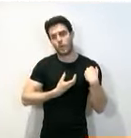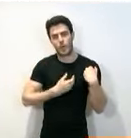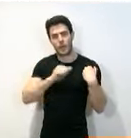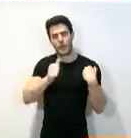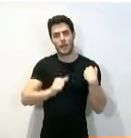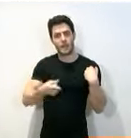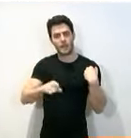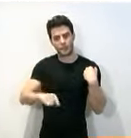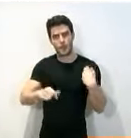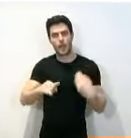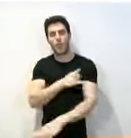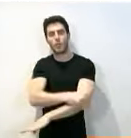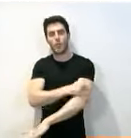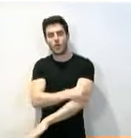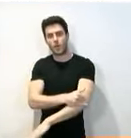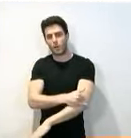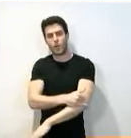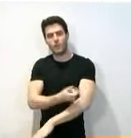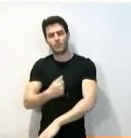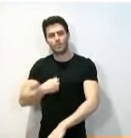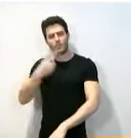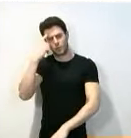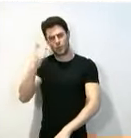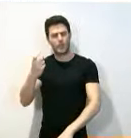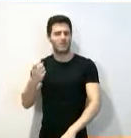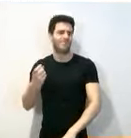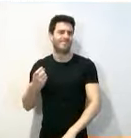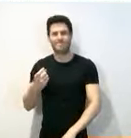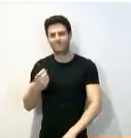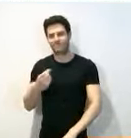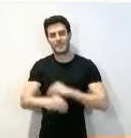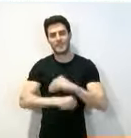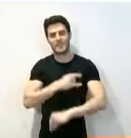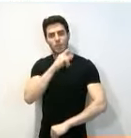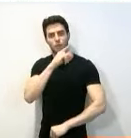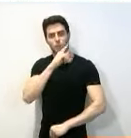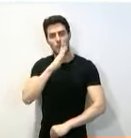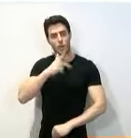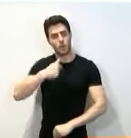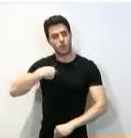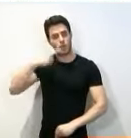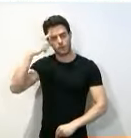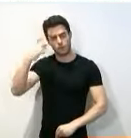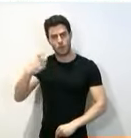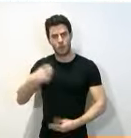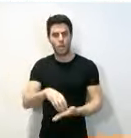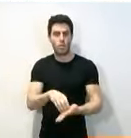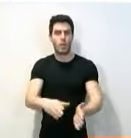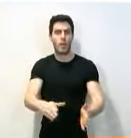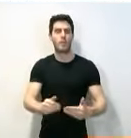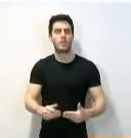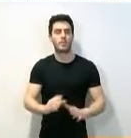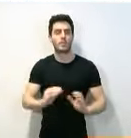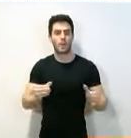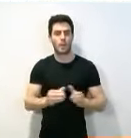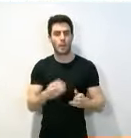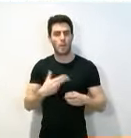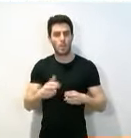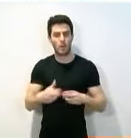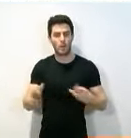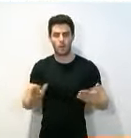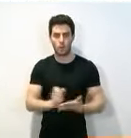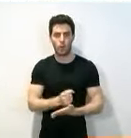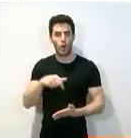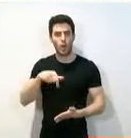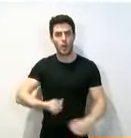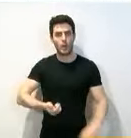la Rioja se ha tenido con esta ocasión. Y es que yo creo que no cabe duda de que todos los grupos parlamentarios que hoy